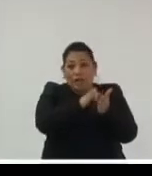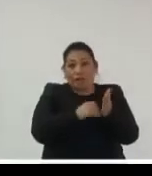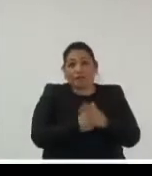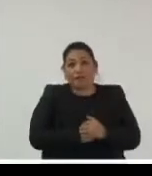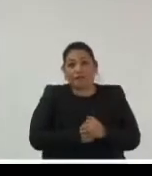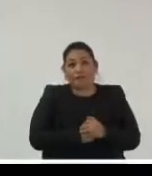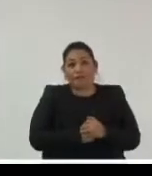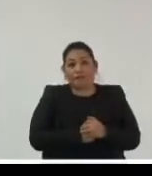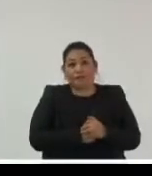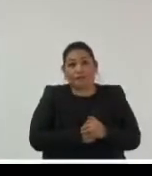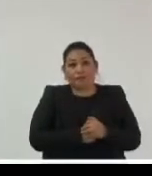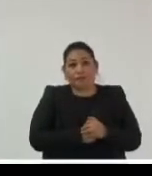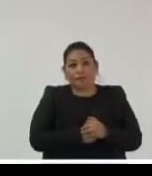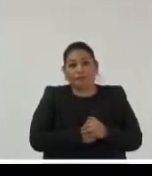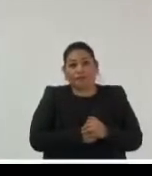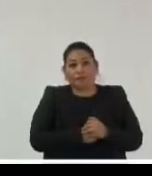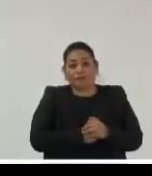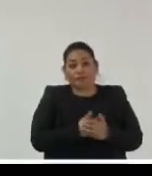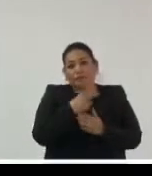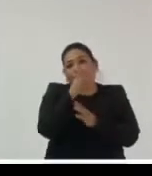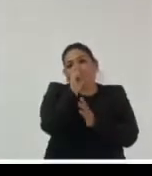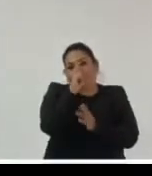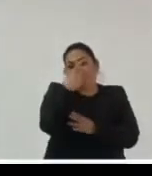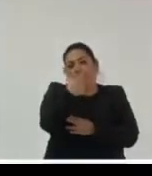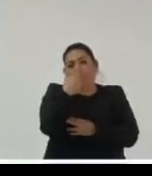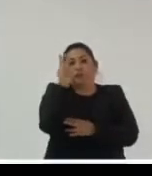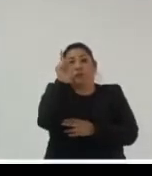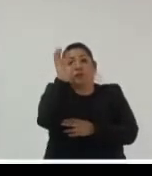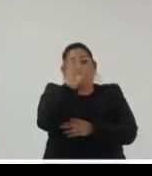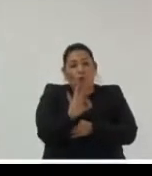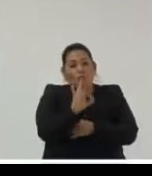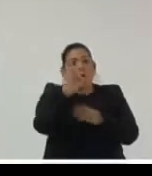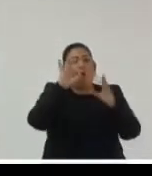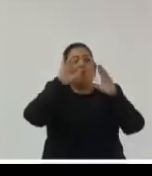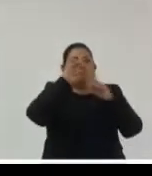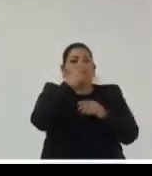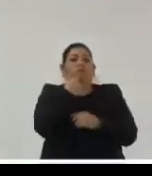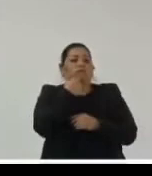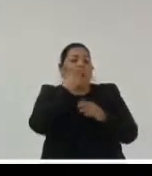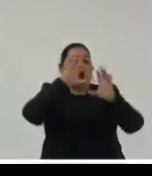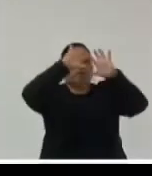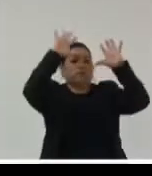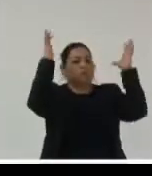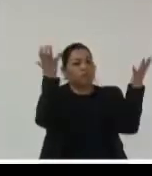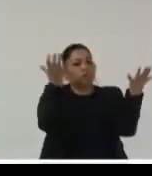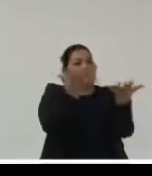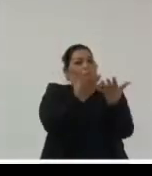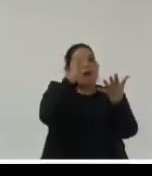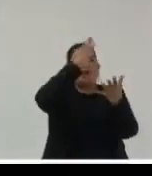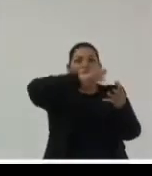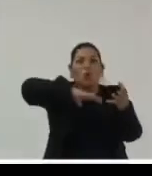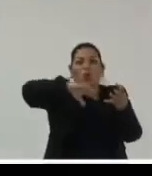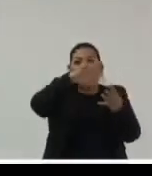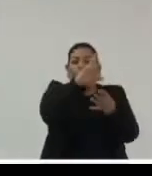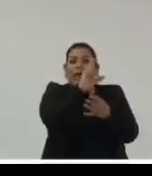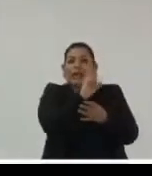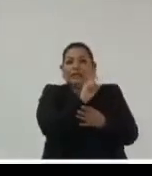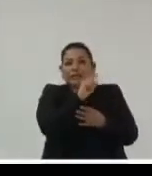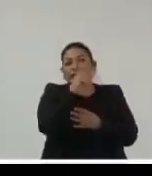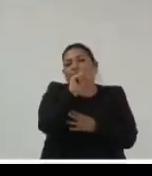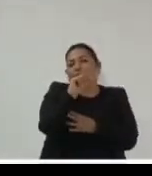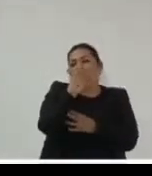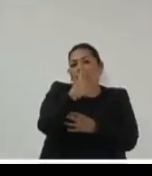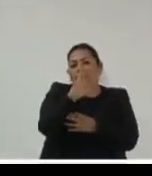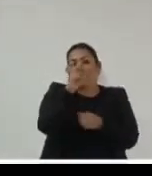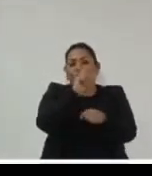estamos hablando que es casi un 38% de la población mundial 75% más o menos de esos usuarios se loguean